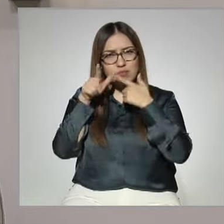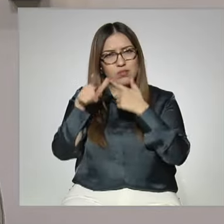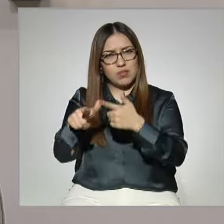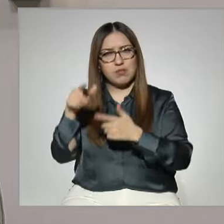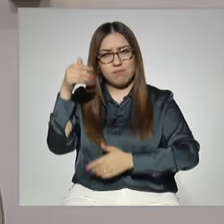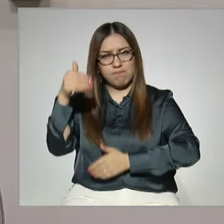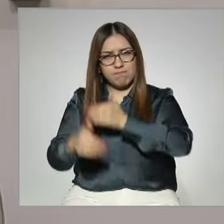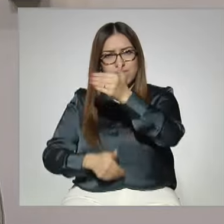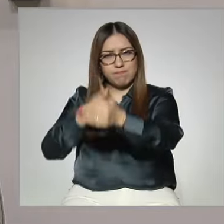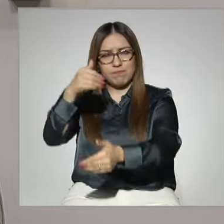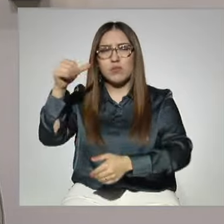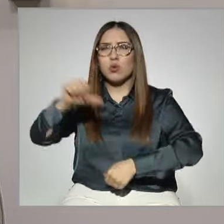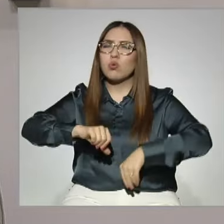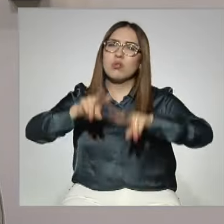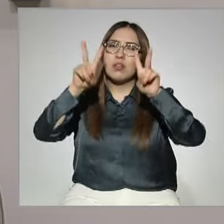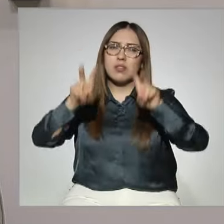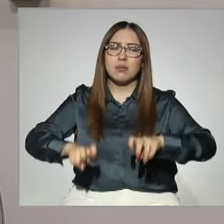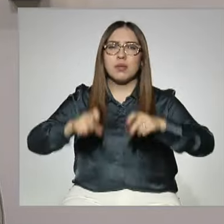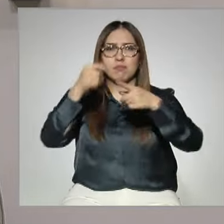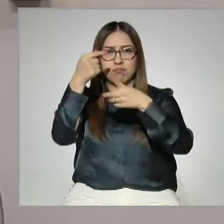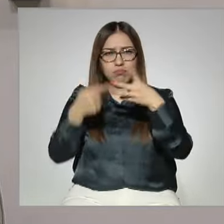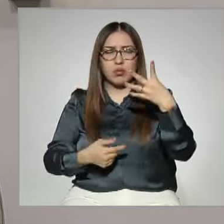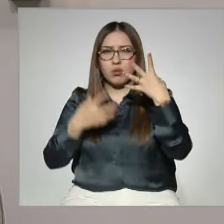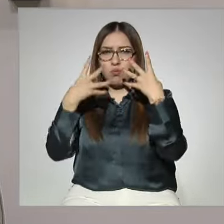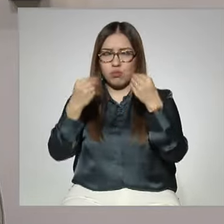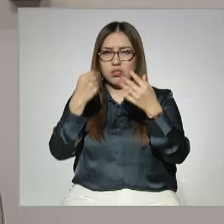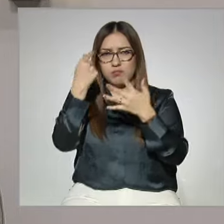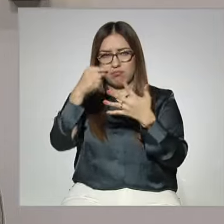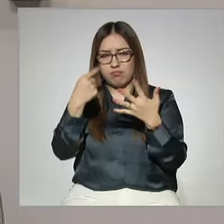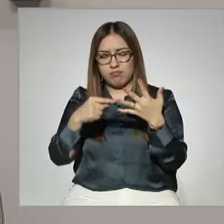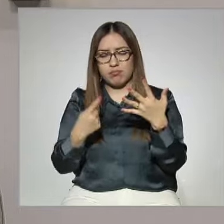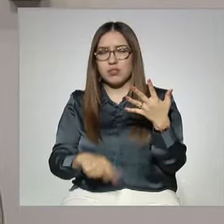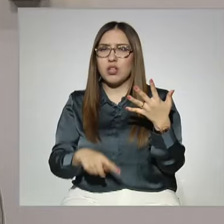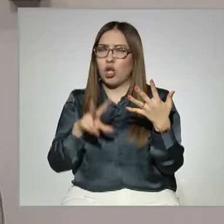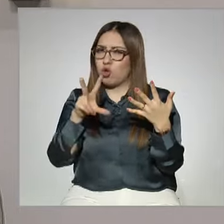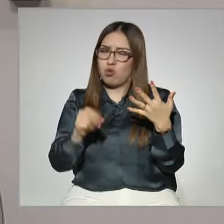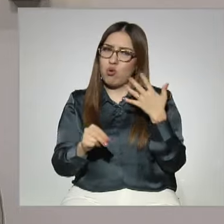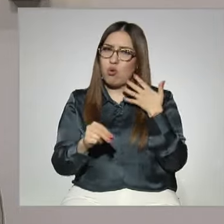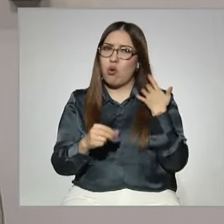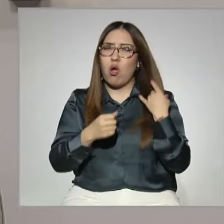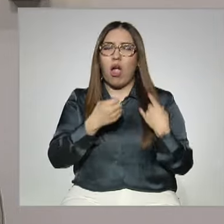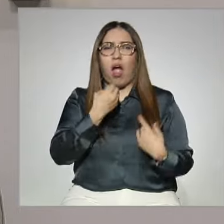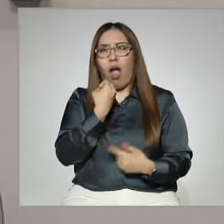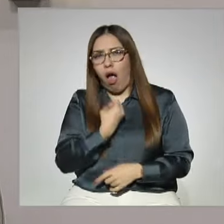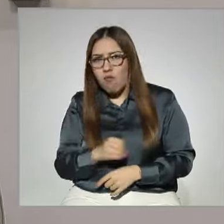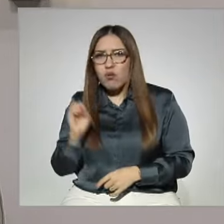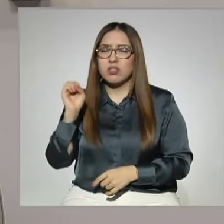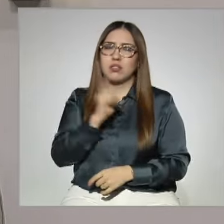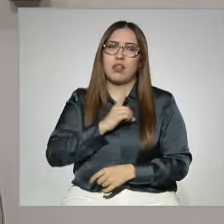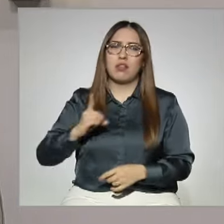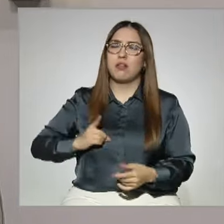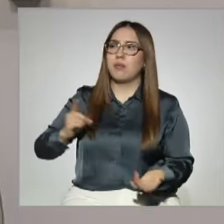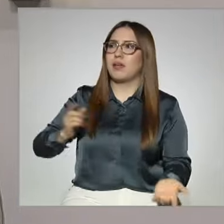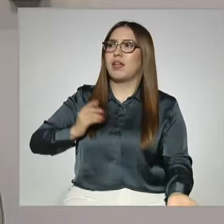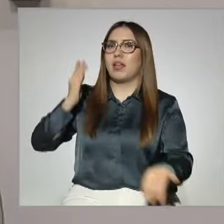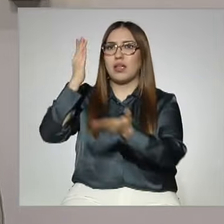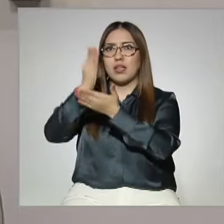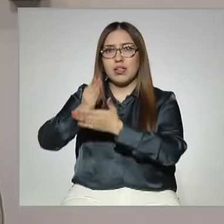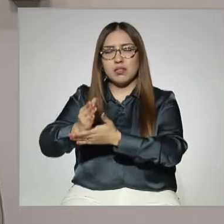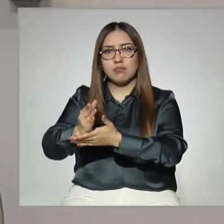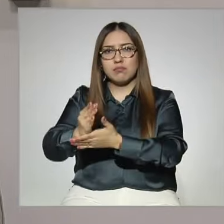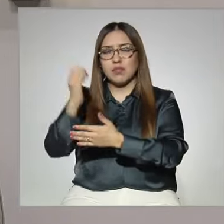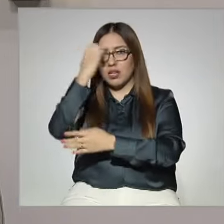Hoy les vamos a hablar de las opciones que hay. No necesariamente hay que ir de manera presencial a